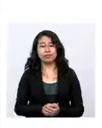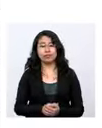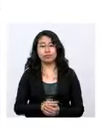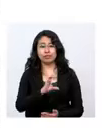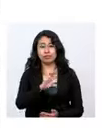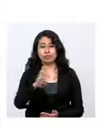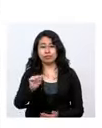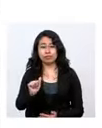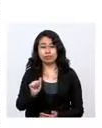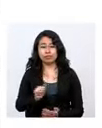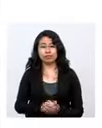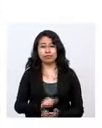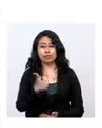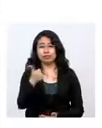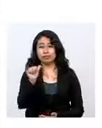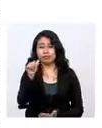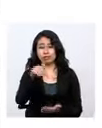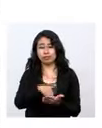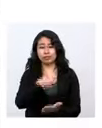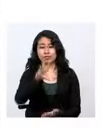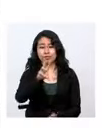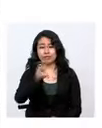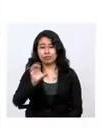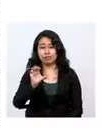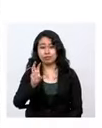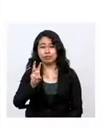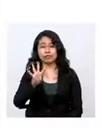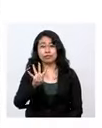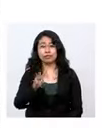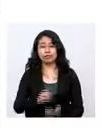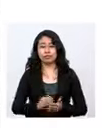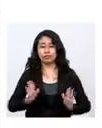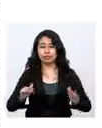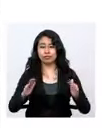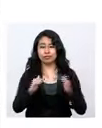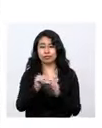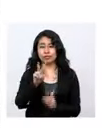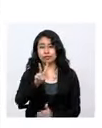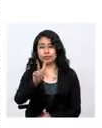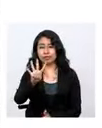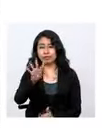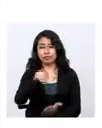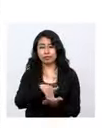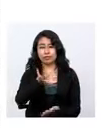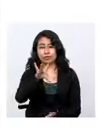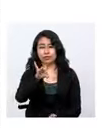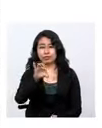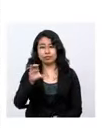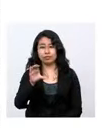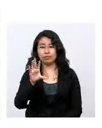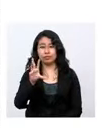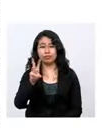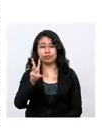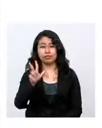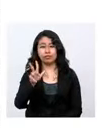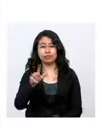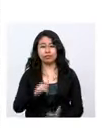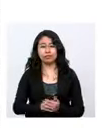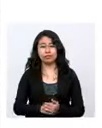Cochabamba, 10.664. La Paz, 24.863.